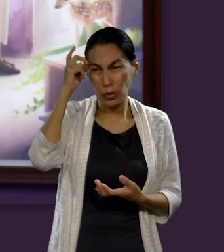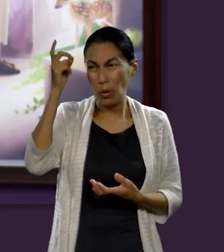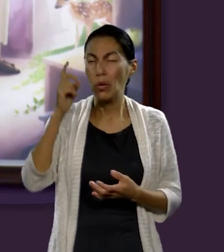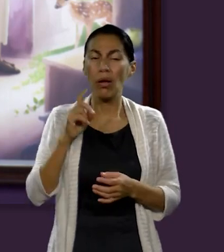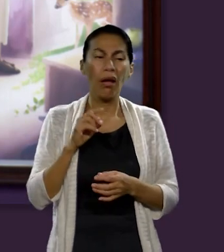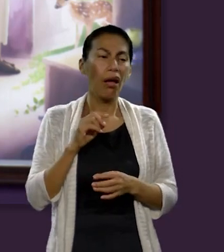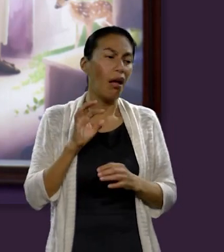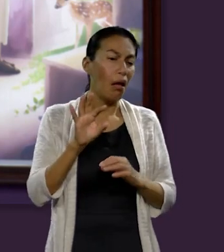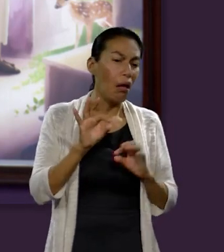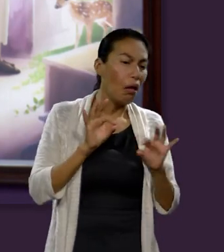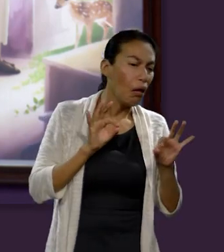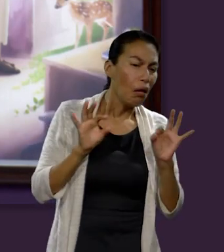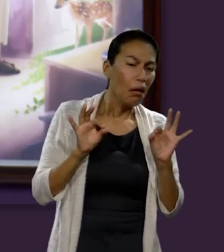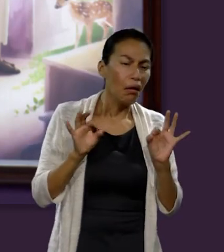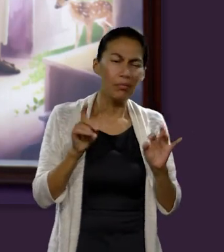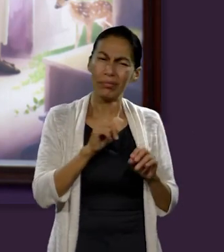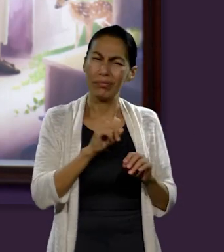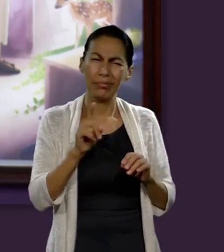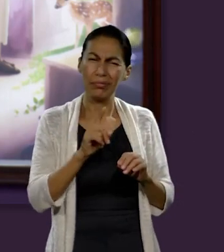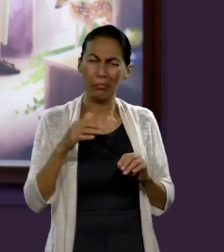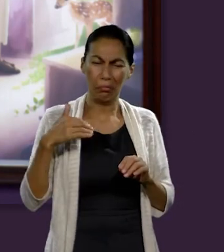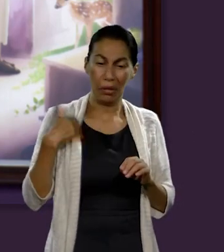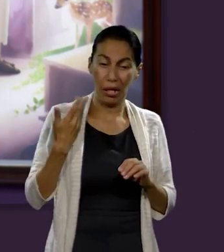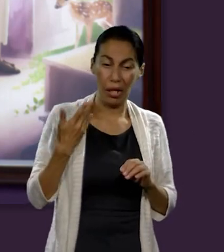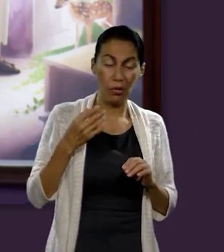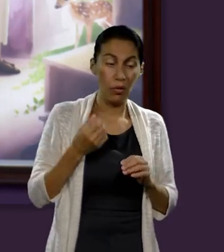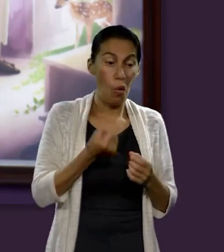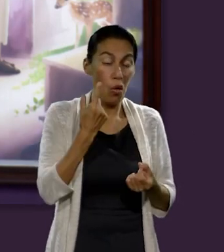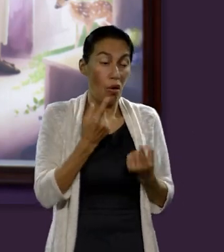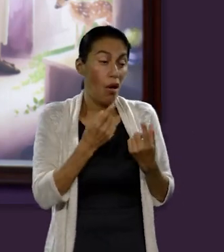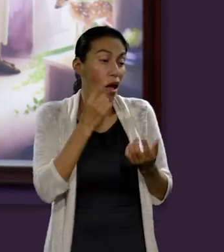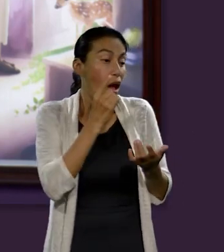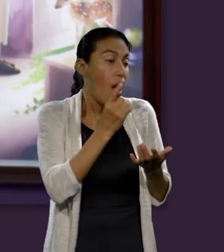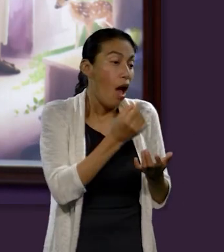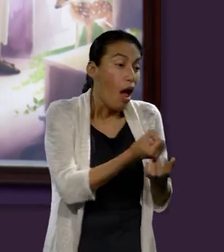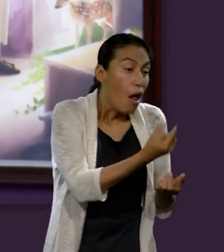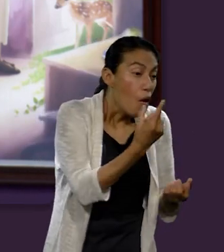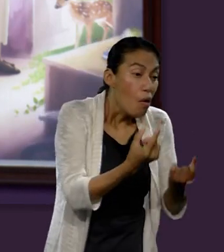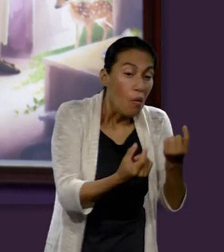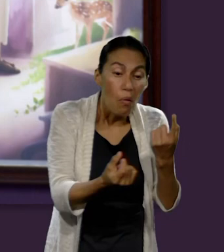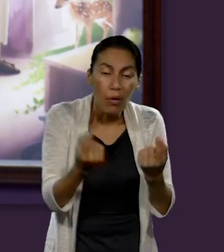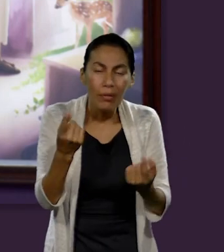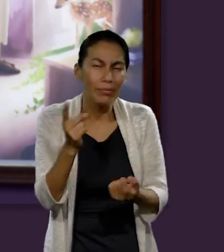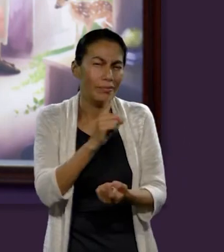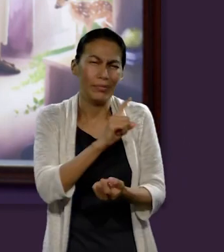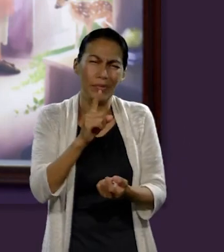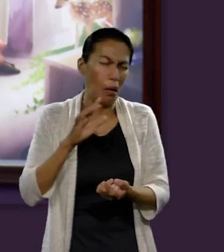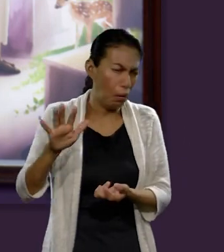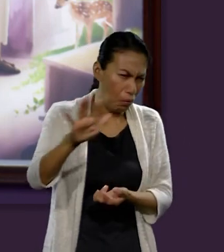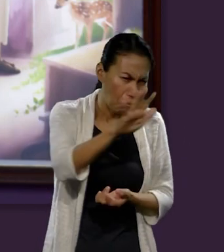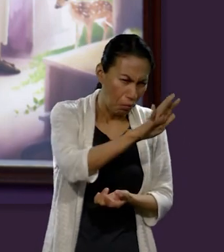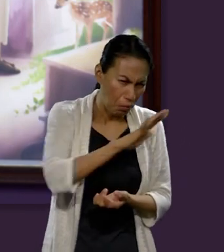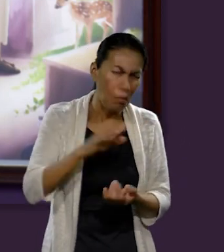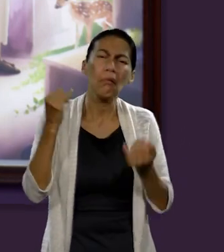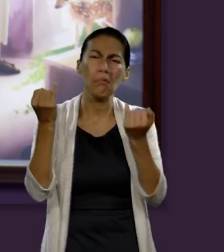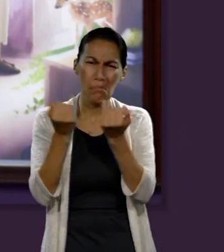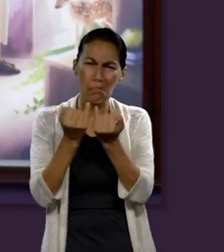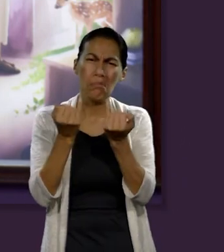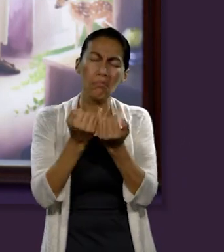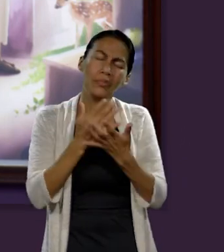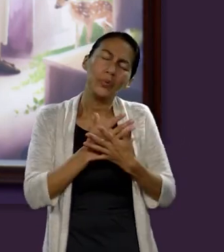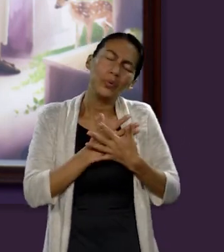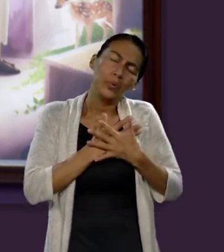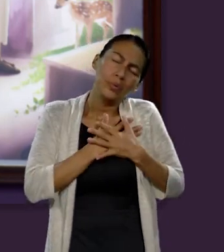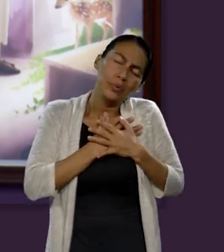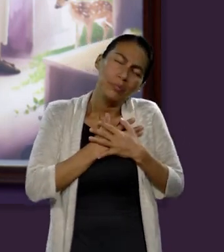como un hijo. Dios no hace acepción de personas y no lo hace tampoco con sus milagros, ¿no? Él nos alcanza a todos de la misma